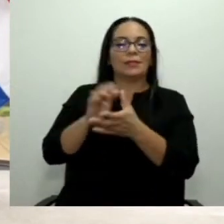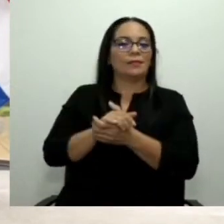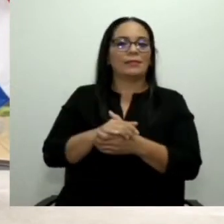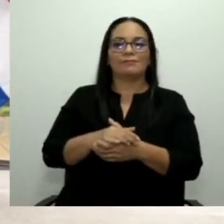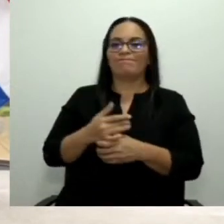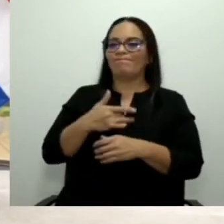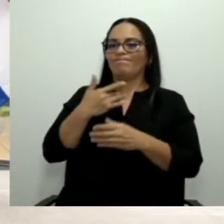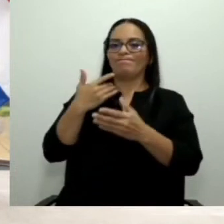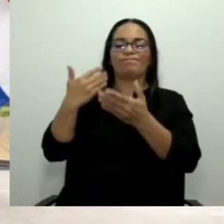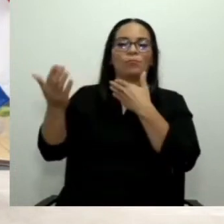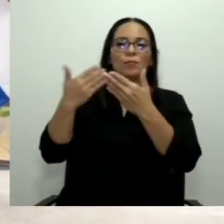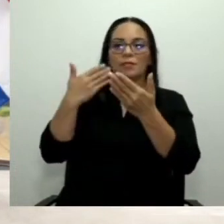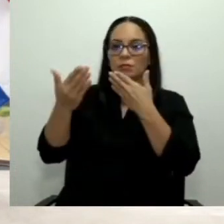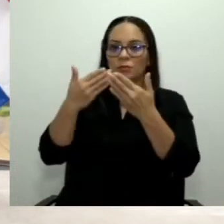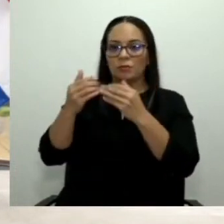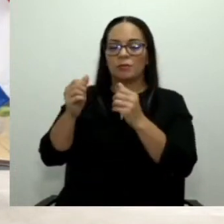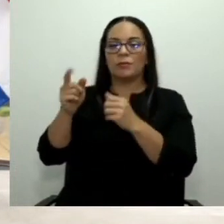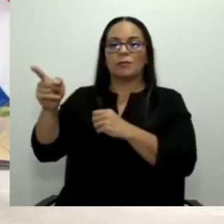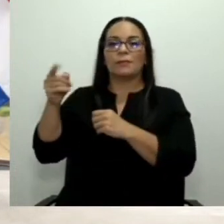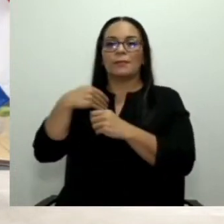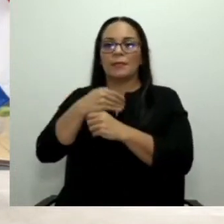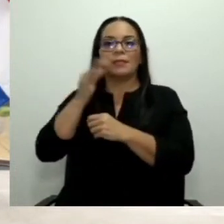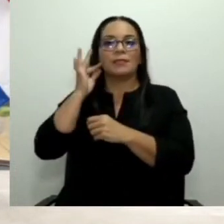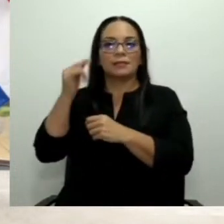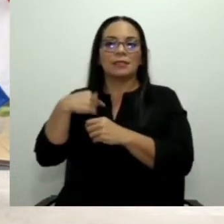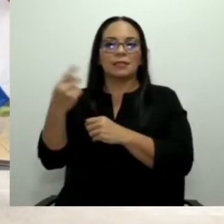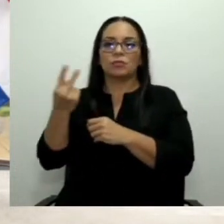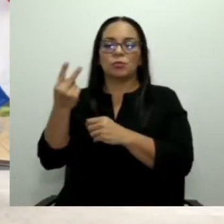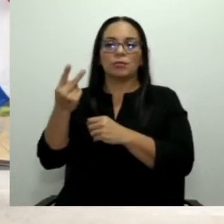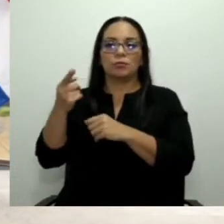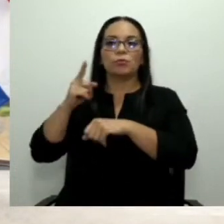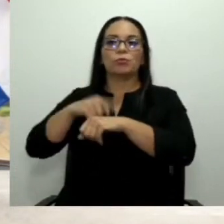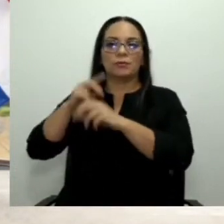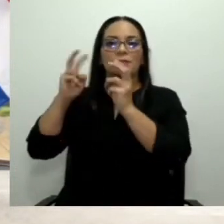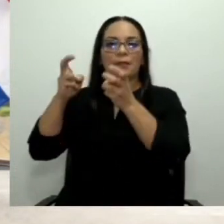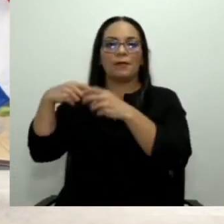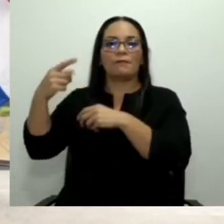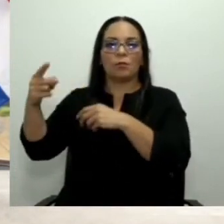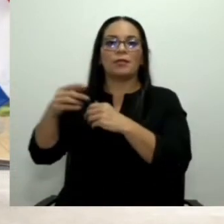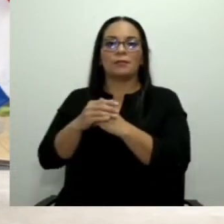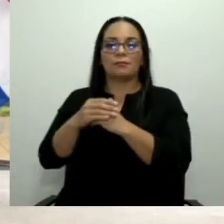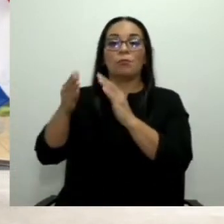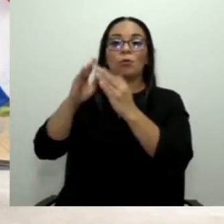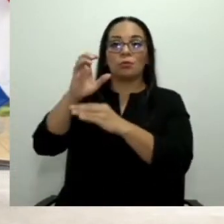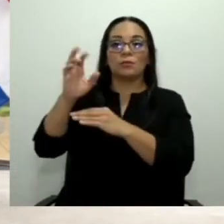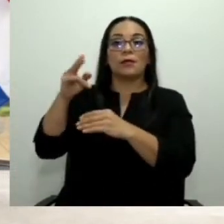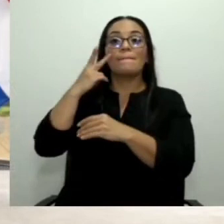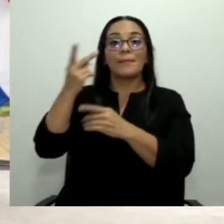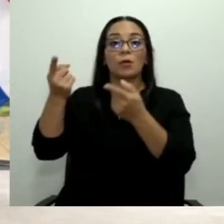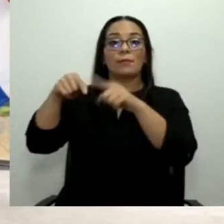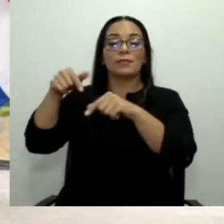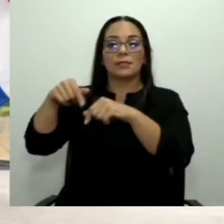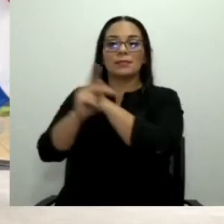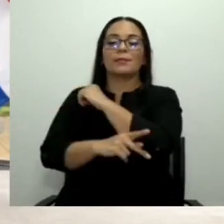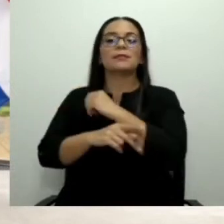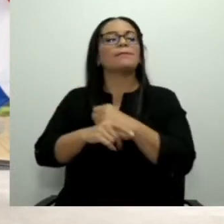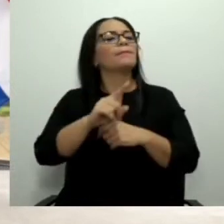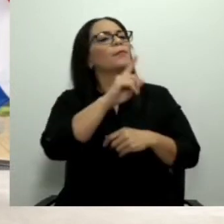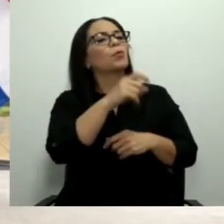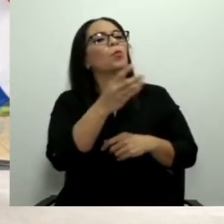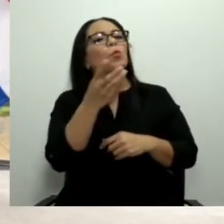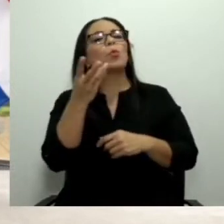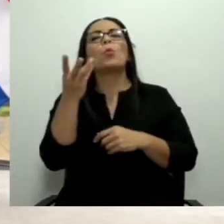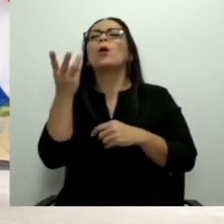conversaciones entre la señora ministra y yo. Pablo Costa Rica, vea lo que pasa en este país. ¿Cuánto paga una estación de